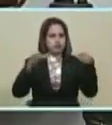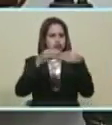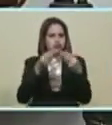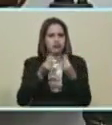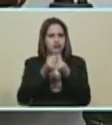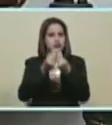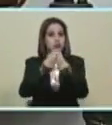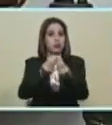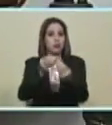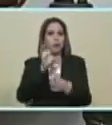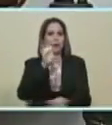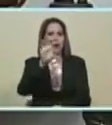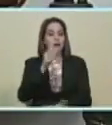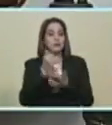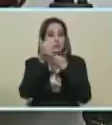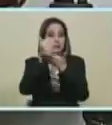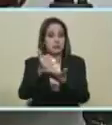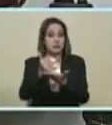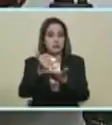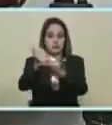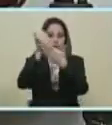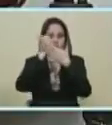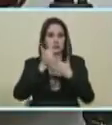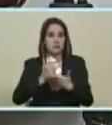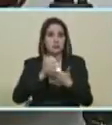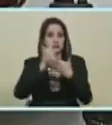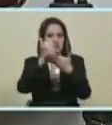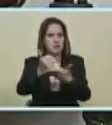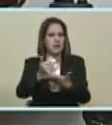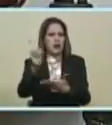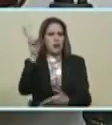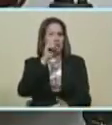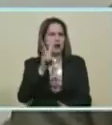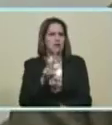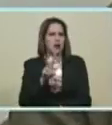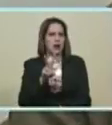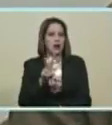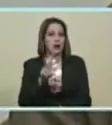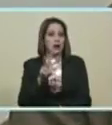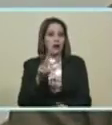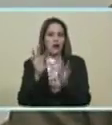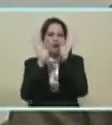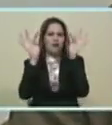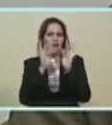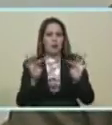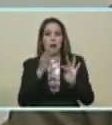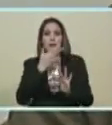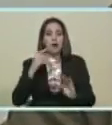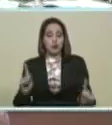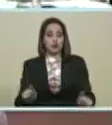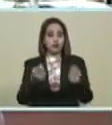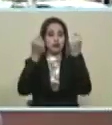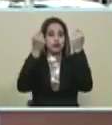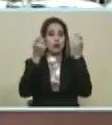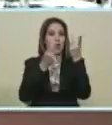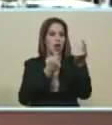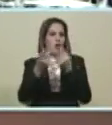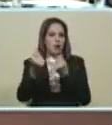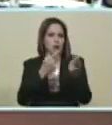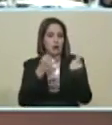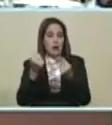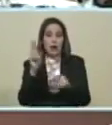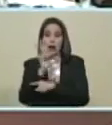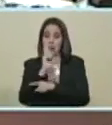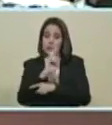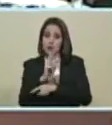ayudar... ...ayudar a que nuestra Venezuela... ...tome el camino de la recuperación económica... ...con mayor